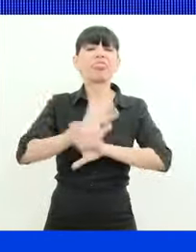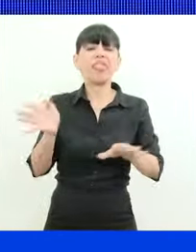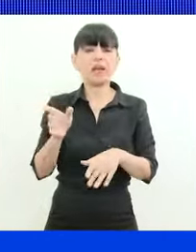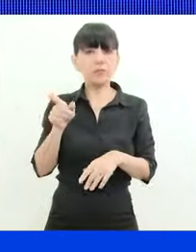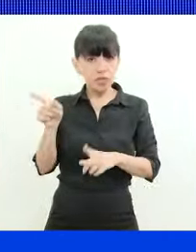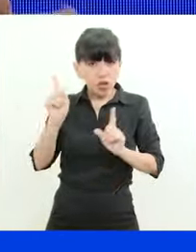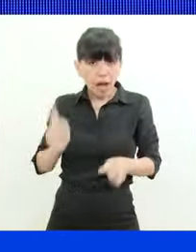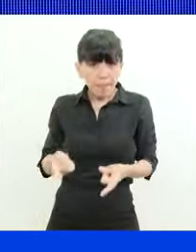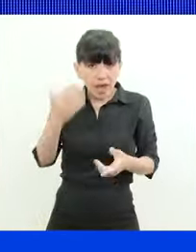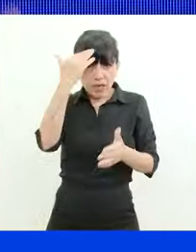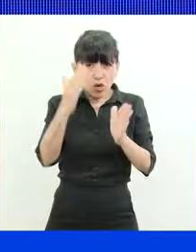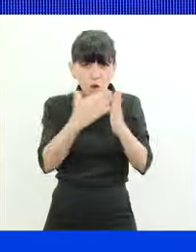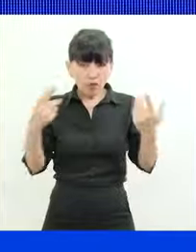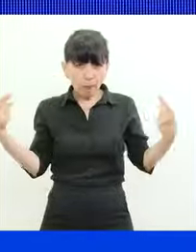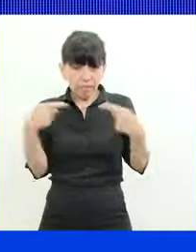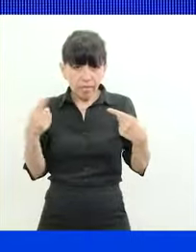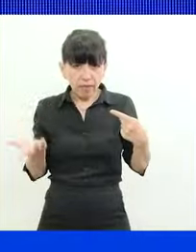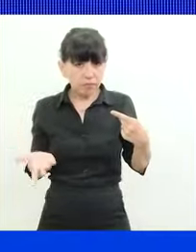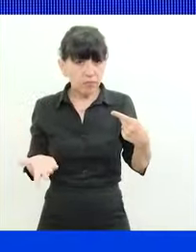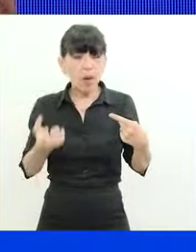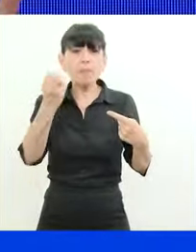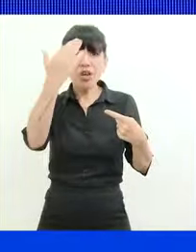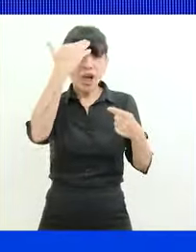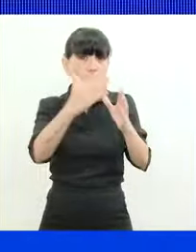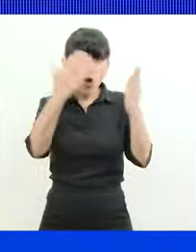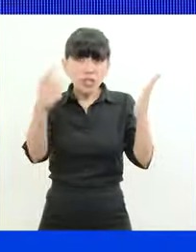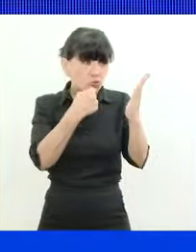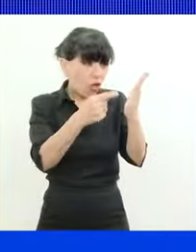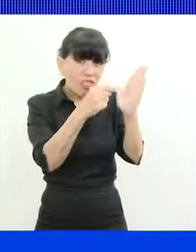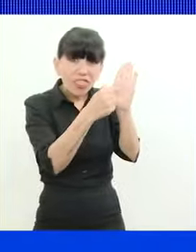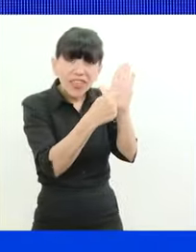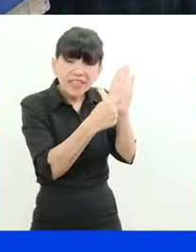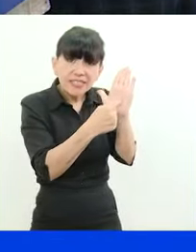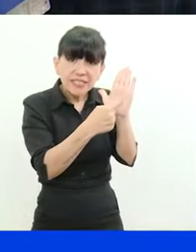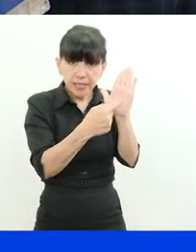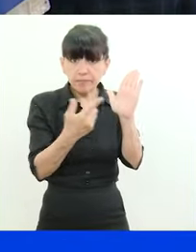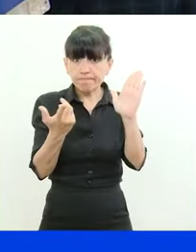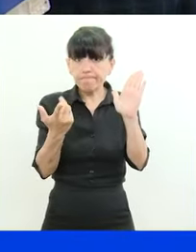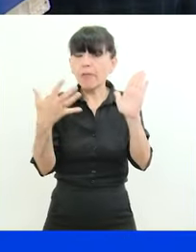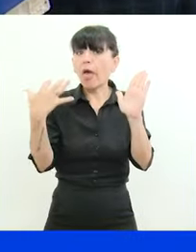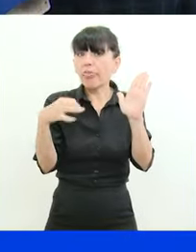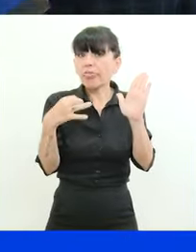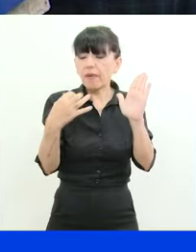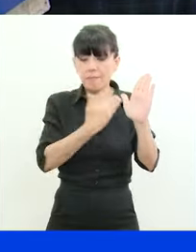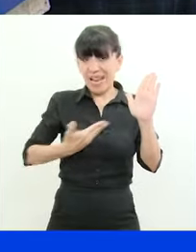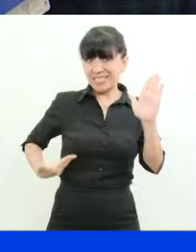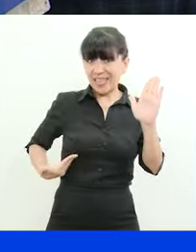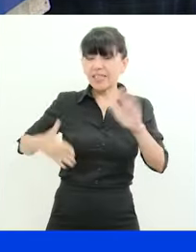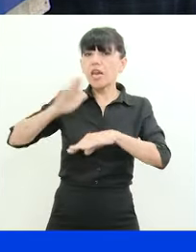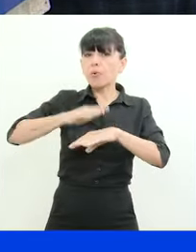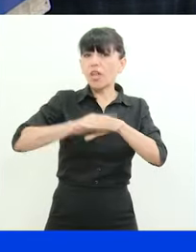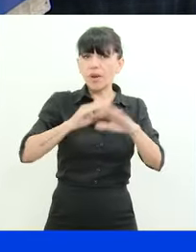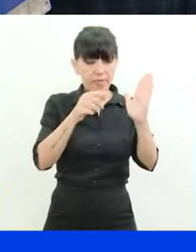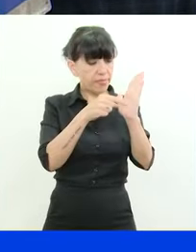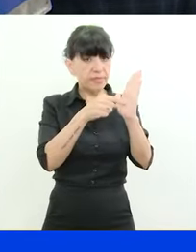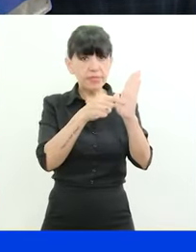de la Constitución porque una de las mandas de la Constitución es precisamente la de velar el Presidente de la Nación debe velar